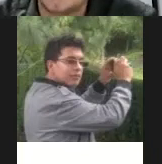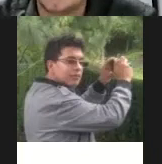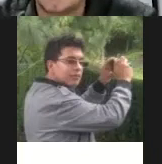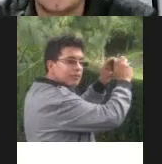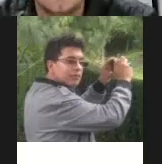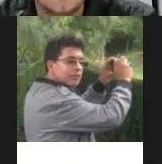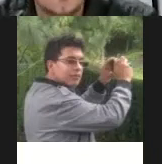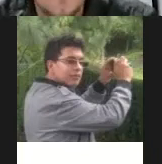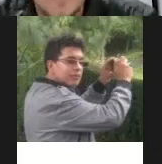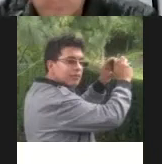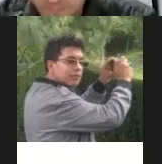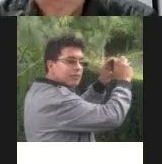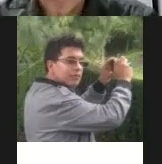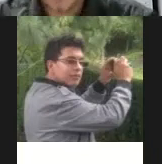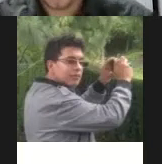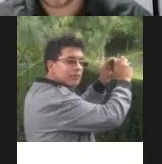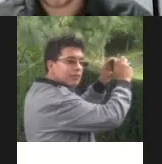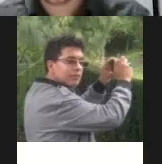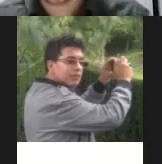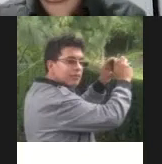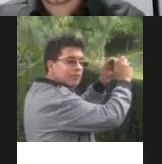sincera y que sea lo más natural posible